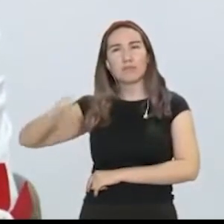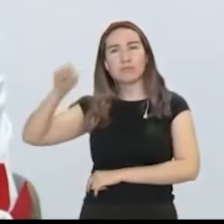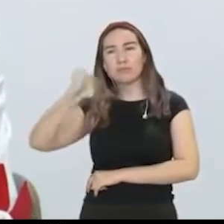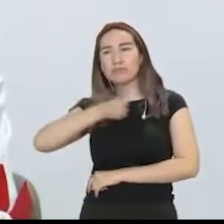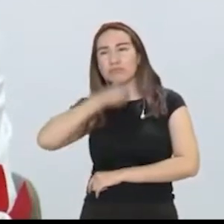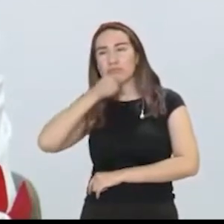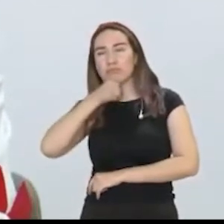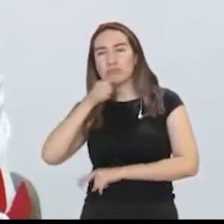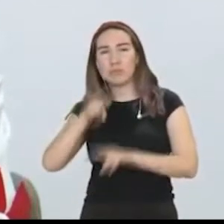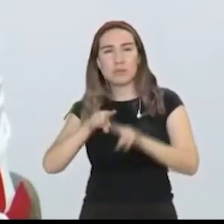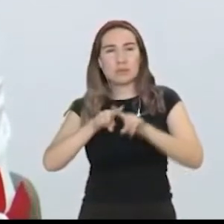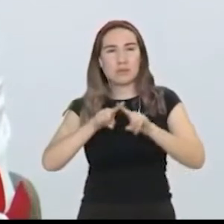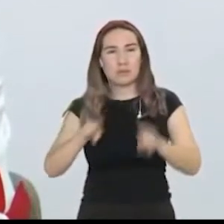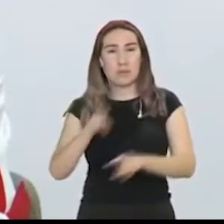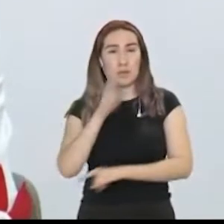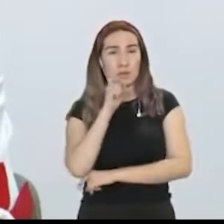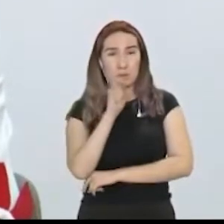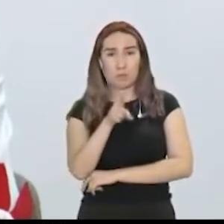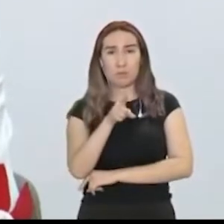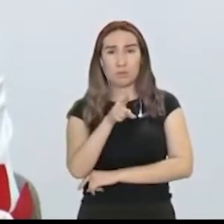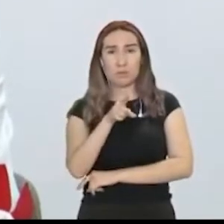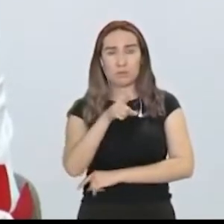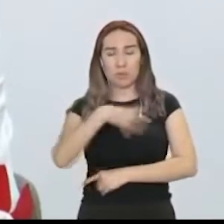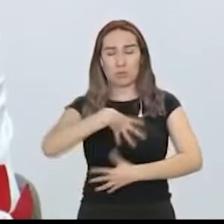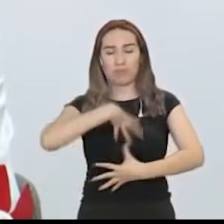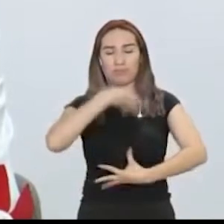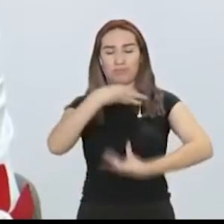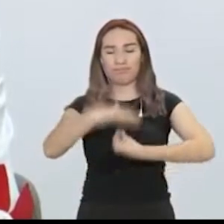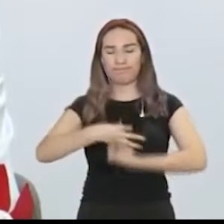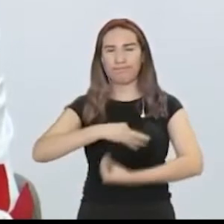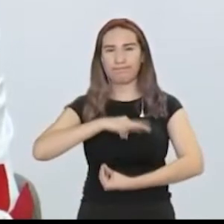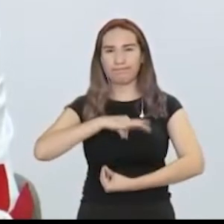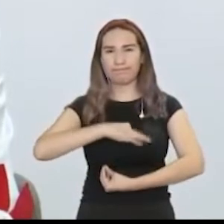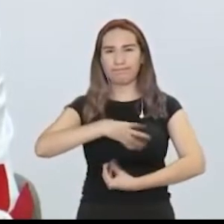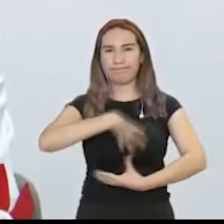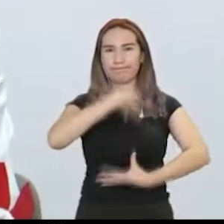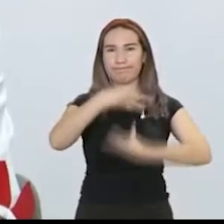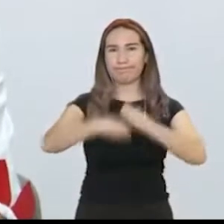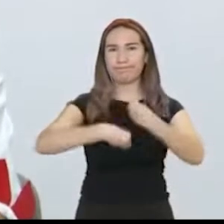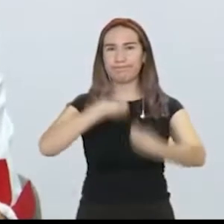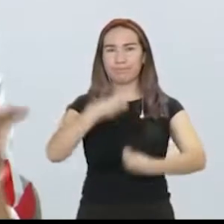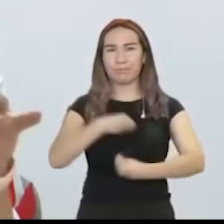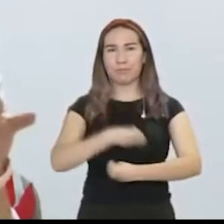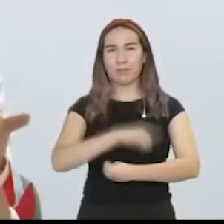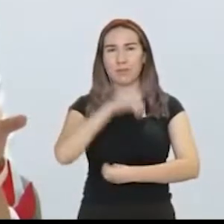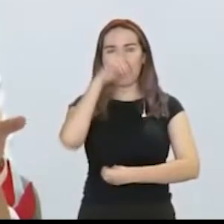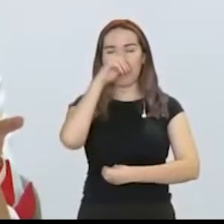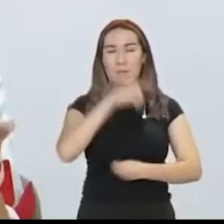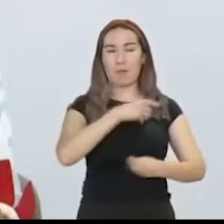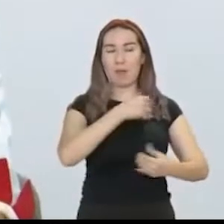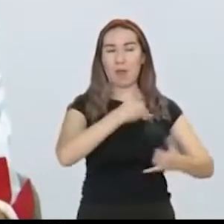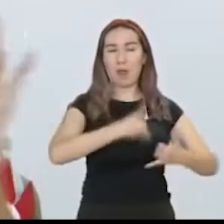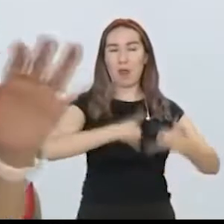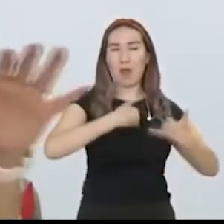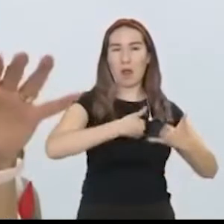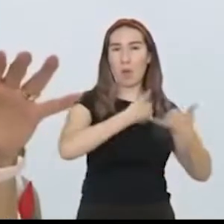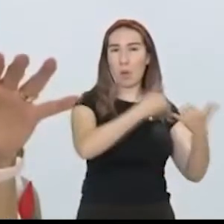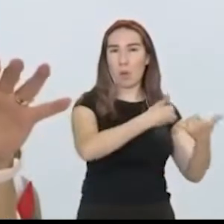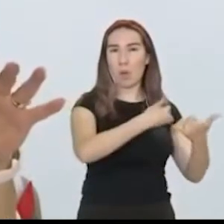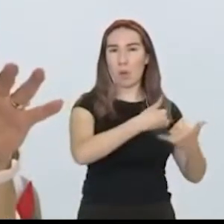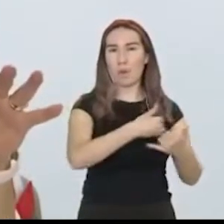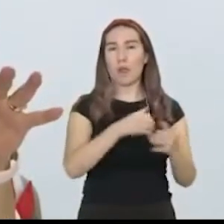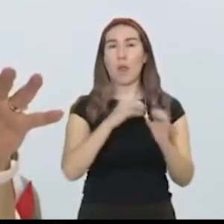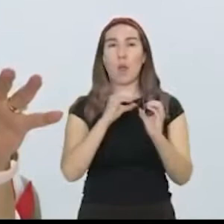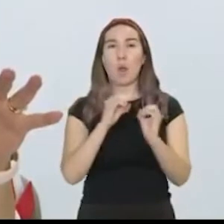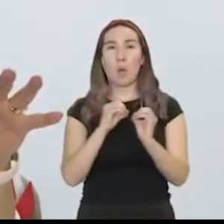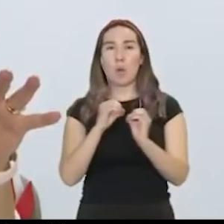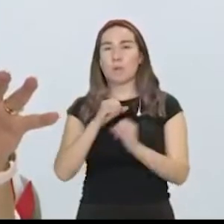ser el portador efectivamente de esta inmunidad de rebaño para los jóvenes, pero con la muerte de los